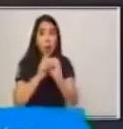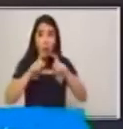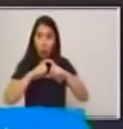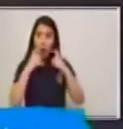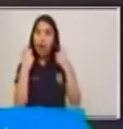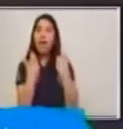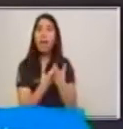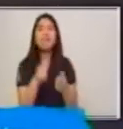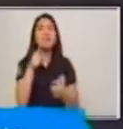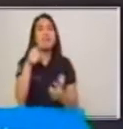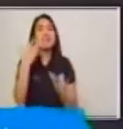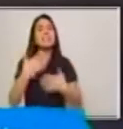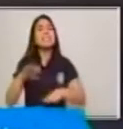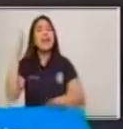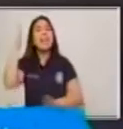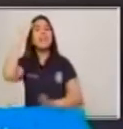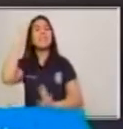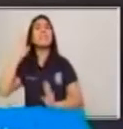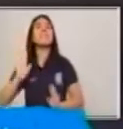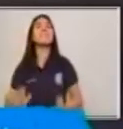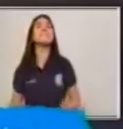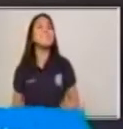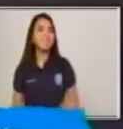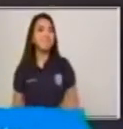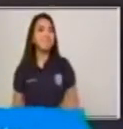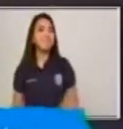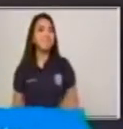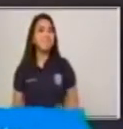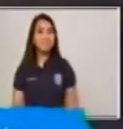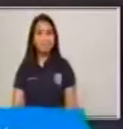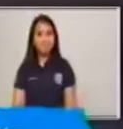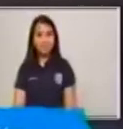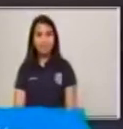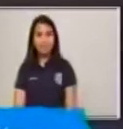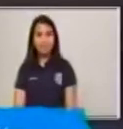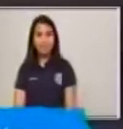con el tema que vimos el día de hoy.